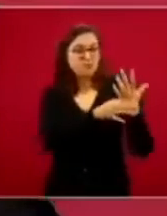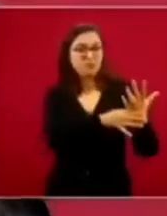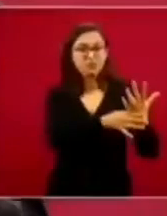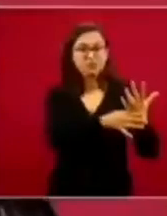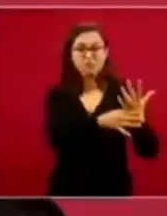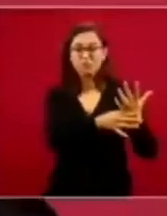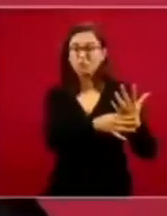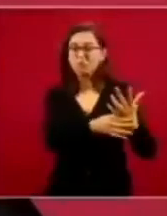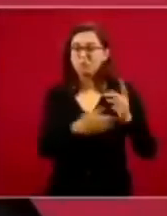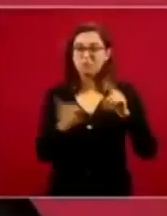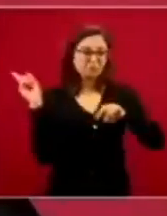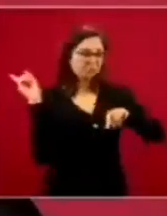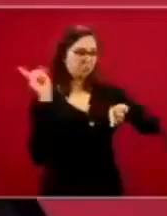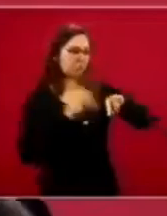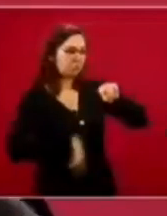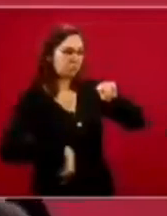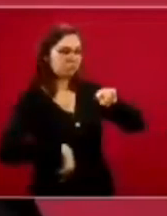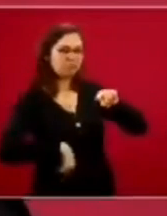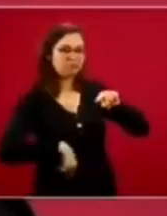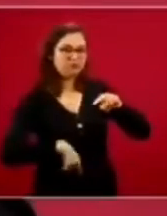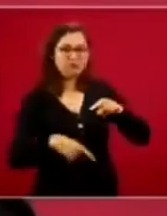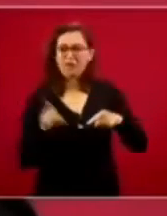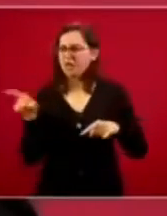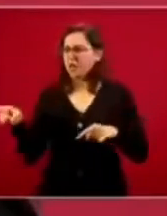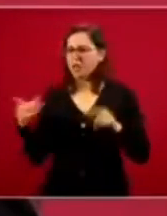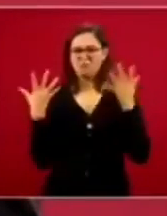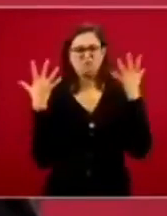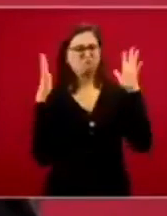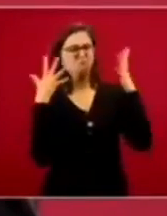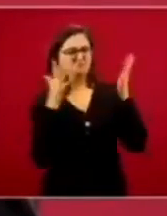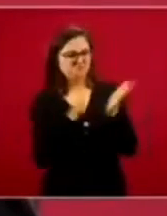Cuando él, siendo presidente,